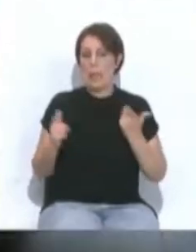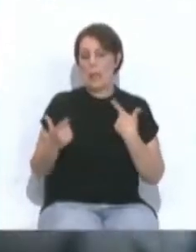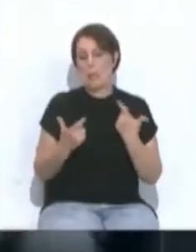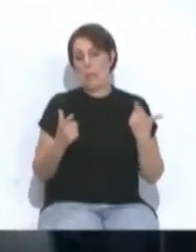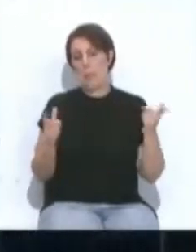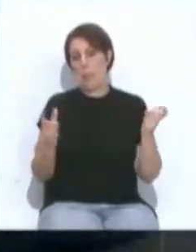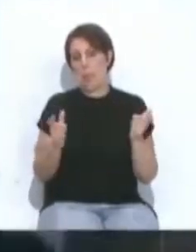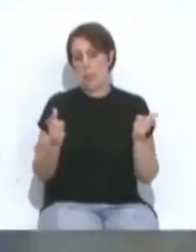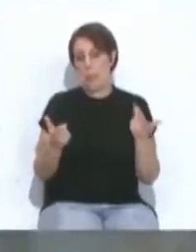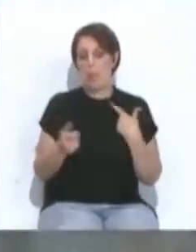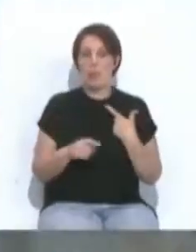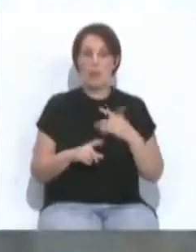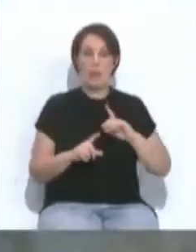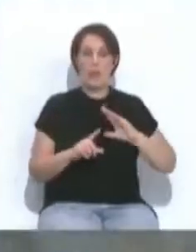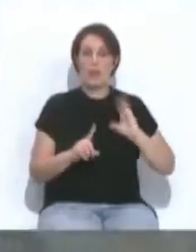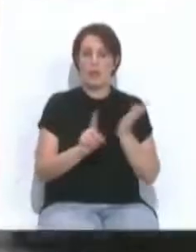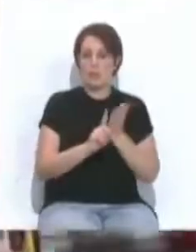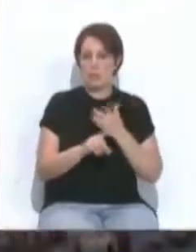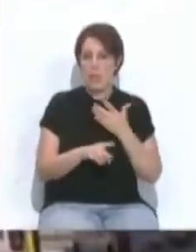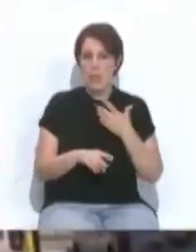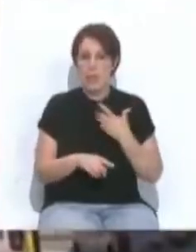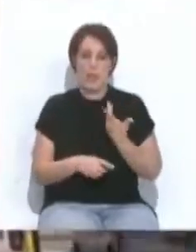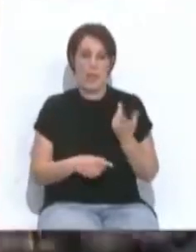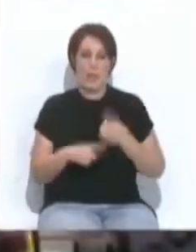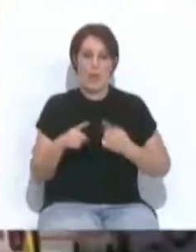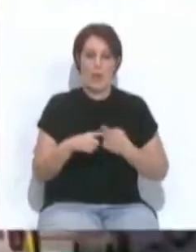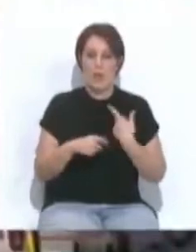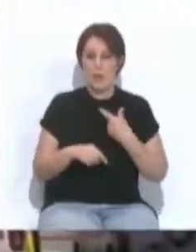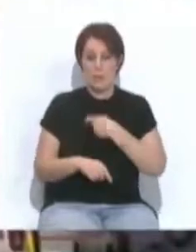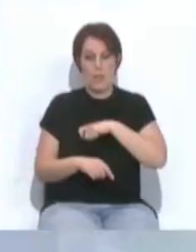moderada y la incidencia acumulada todavía sigue siendo la menor de toda España.